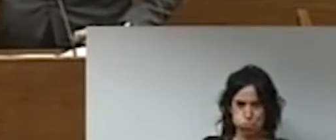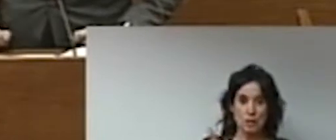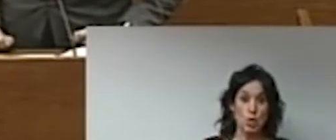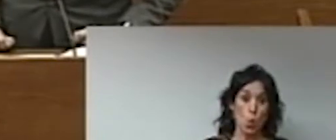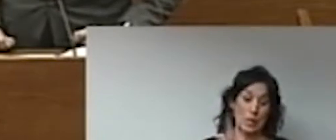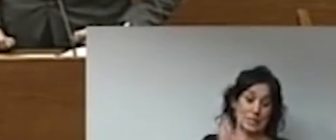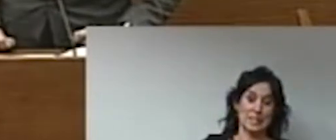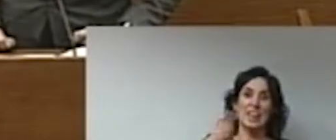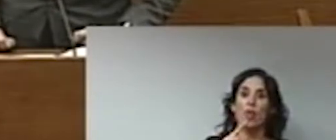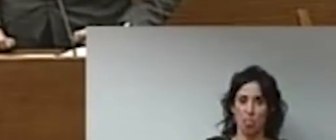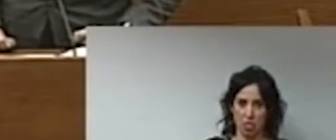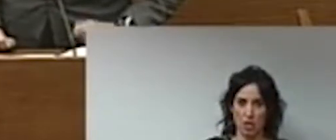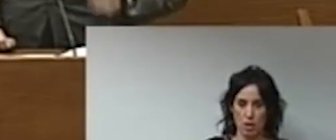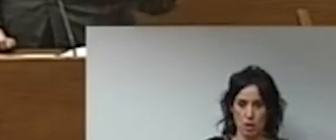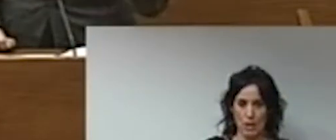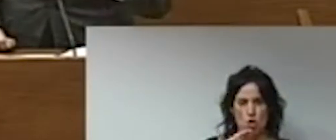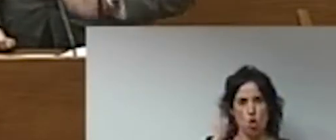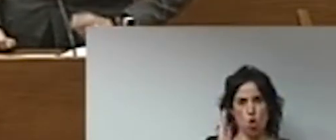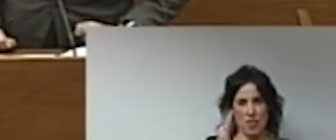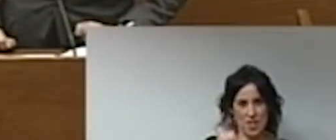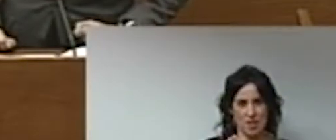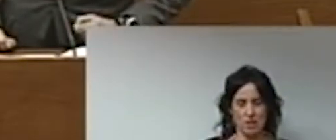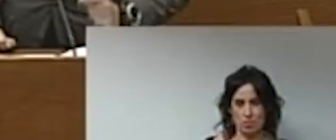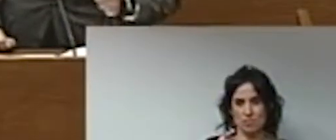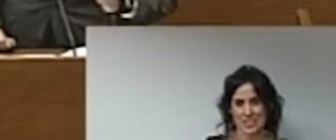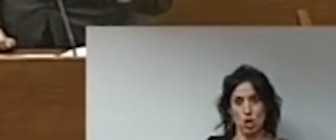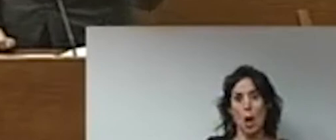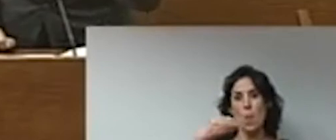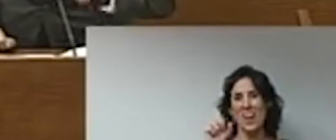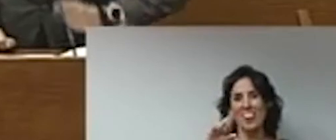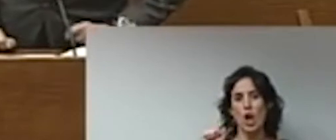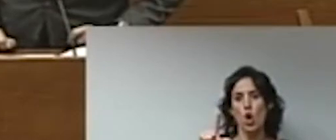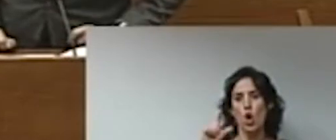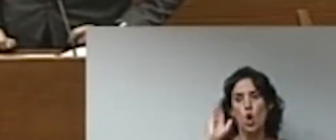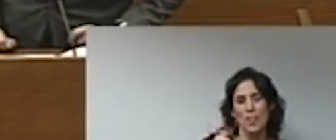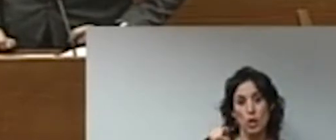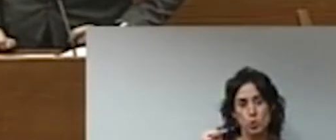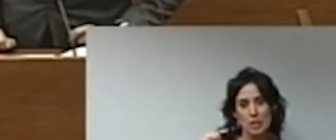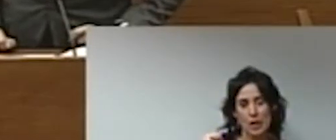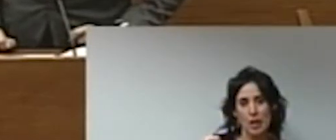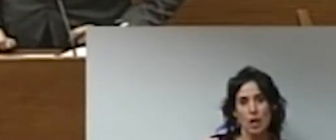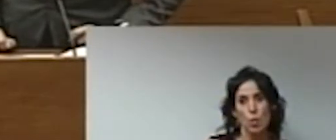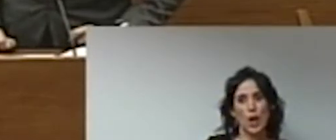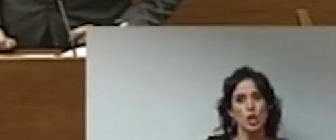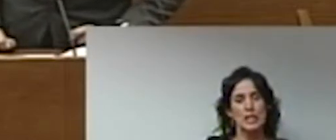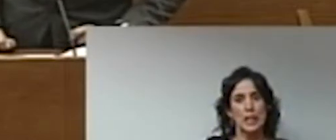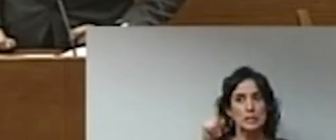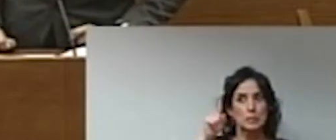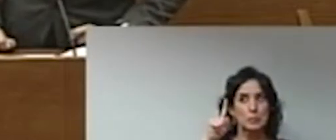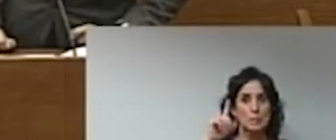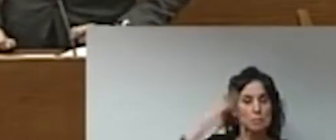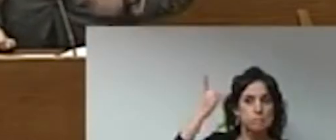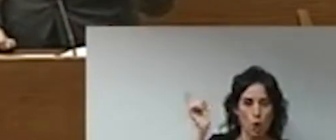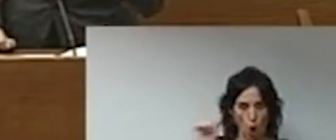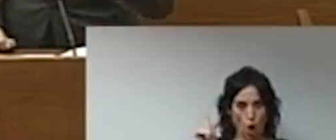como dice una de las sentencias, señora Barceló. A usted, señora Barceló, la han condenado a usted. No son fake news, son